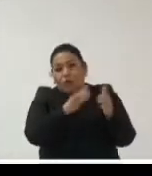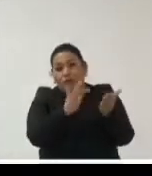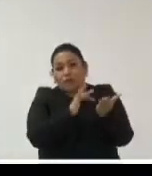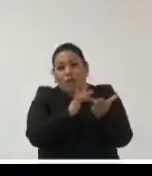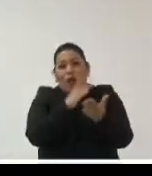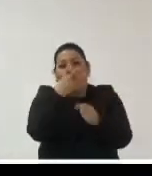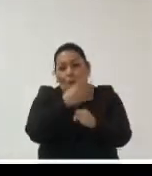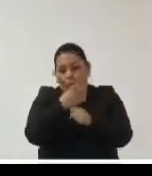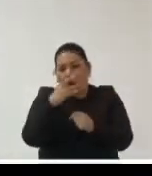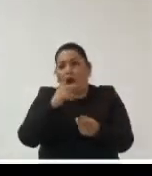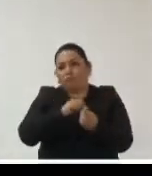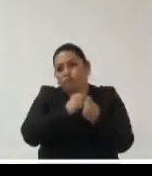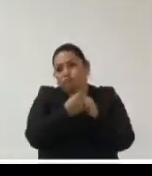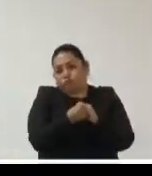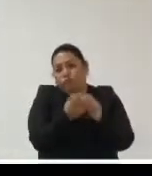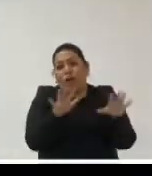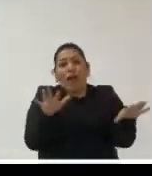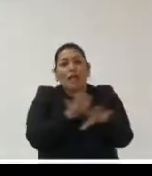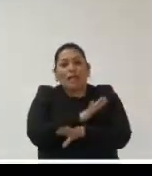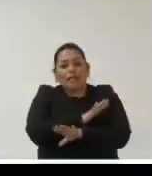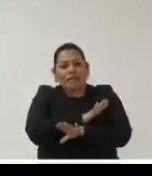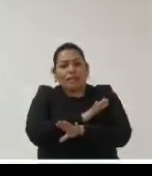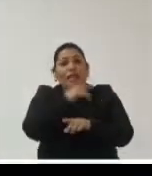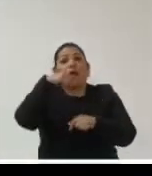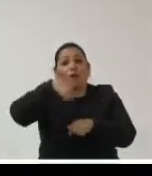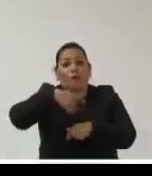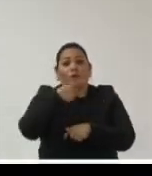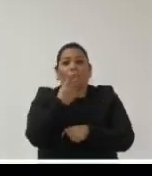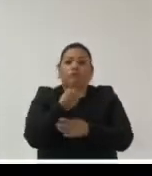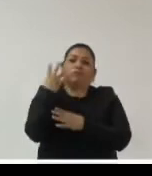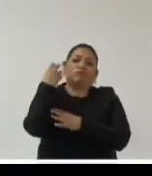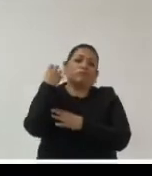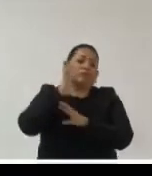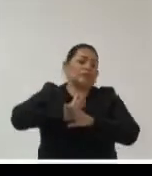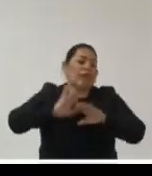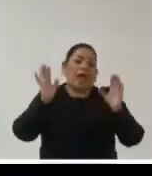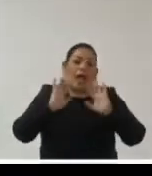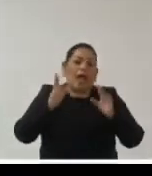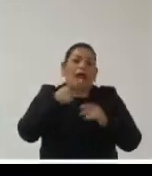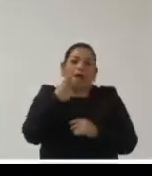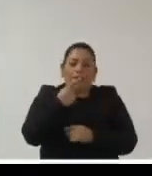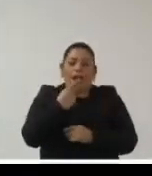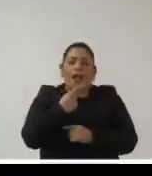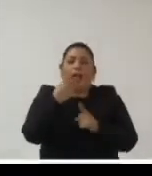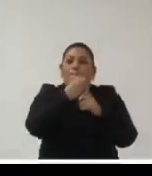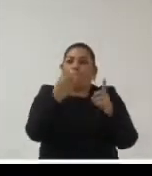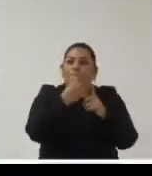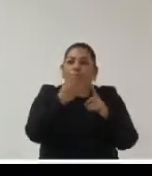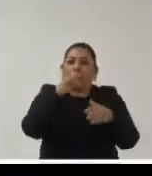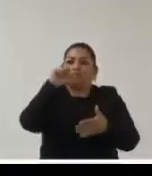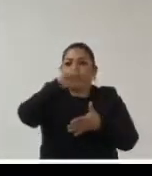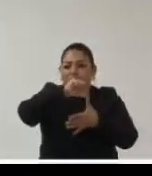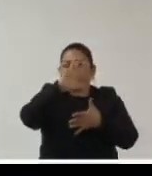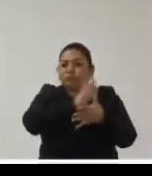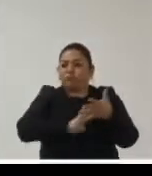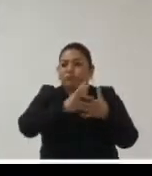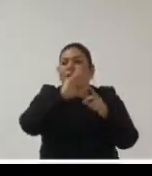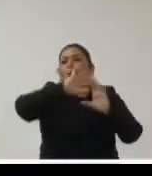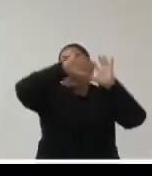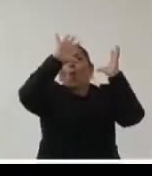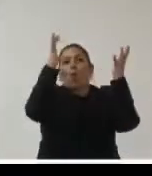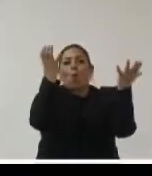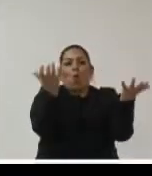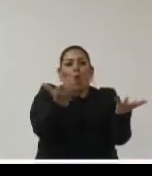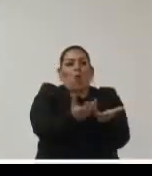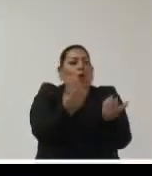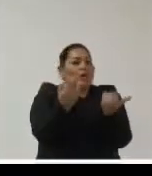generación sobre eso ya hemos hablado en muchos seminarios organizados continental y a nivel mundial en el